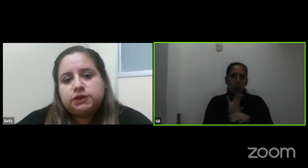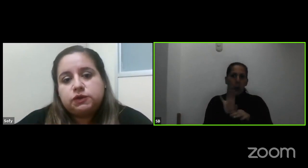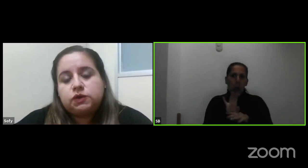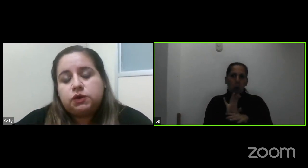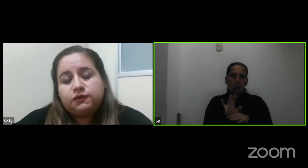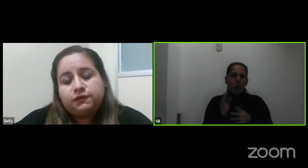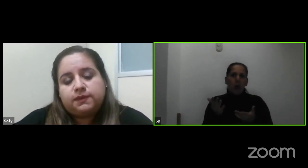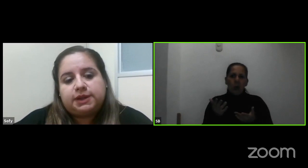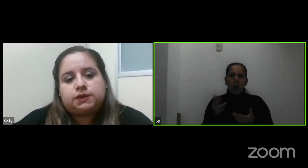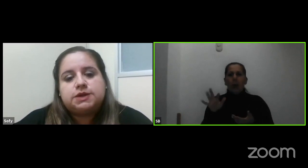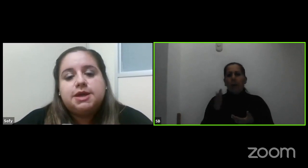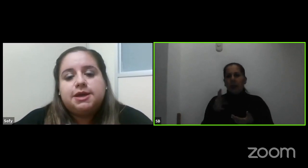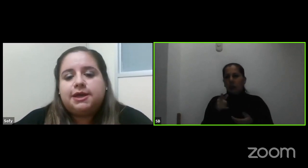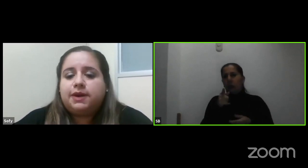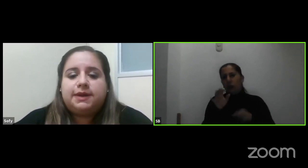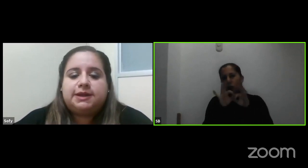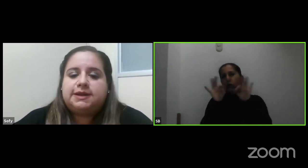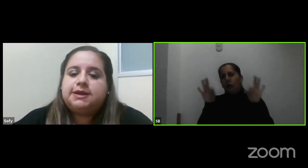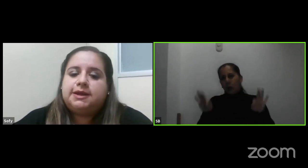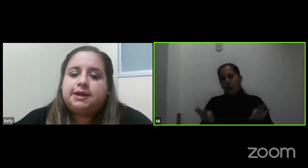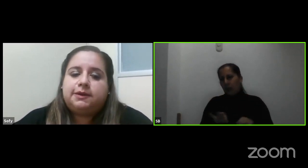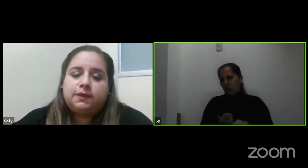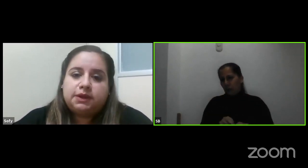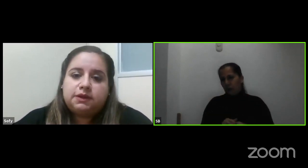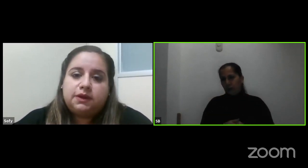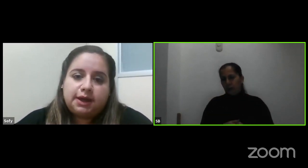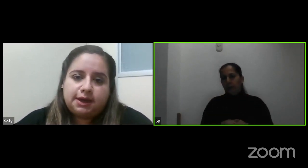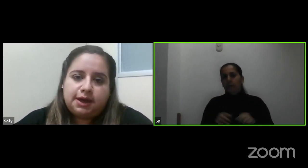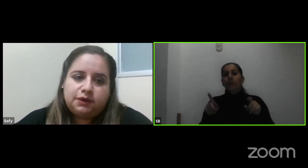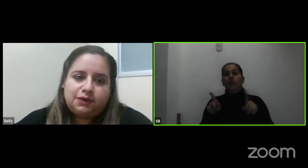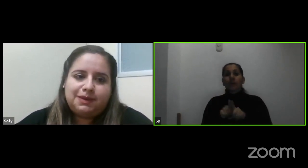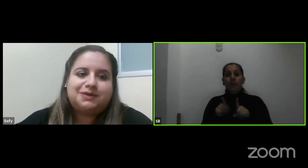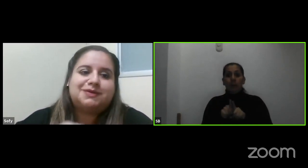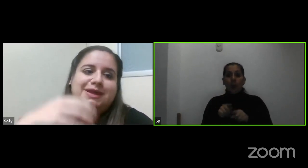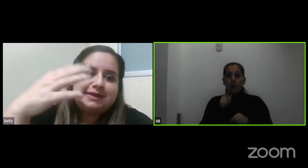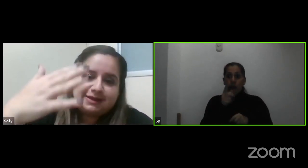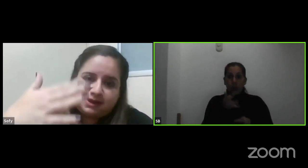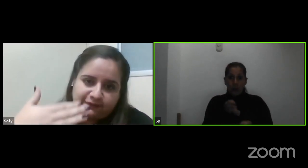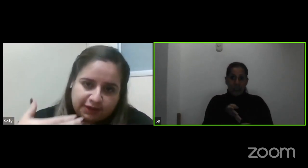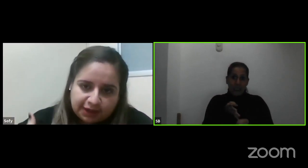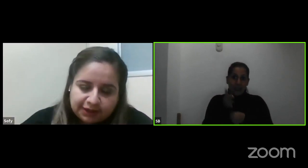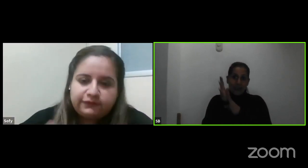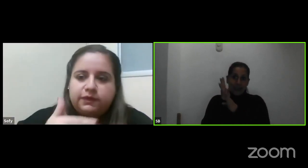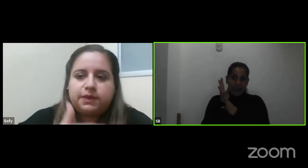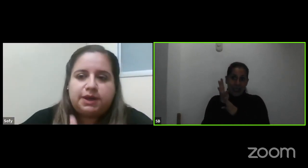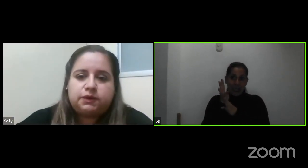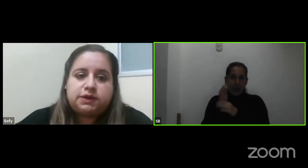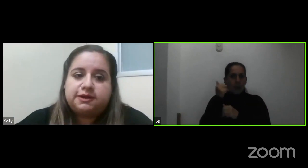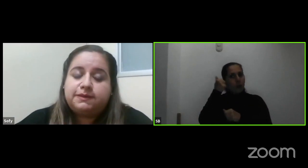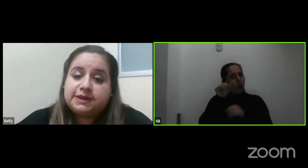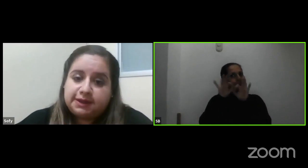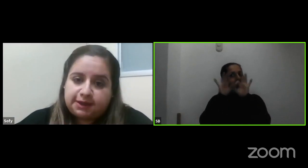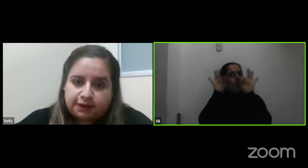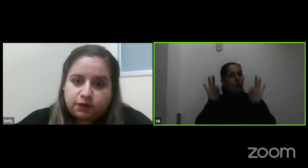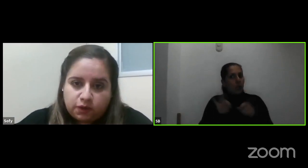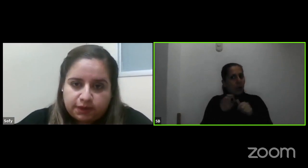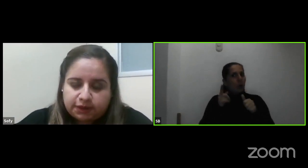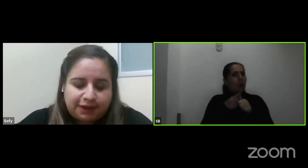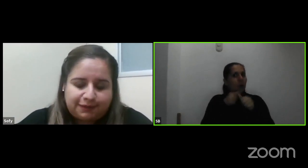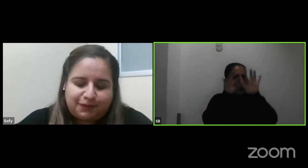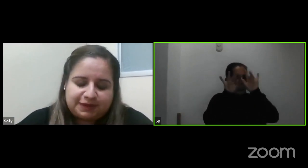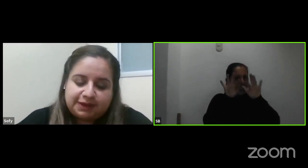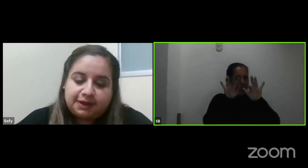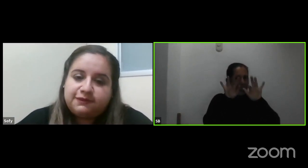o menos esos son los formatos igualmente si en el momento de cargar los documentos que es hasta el final del formulario ustedes presentan